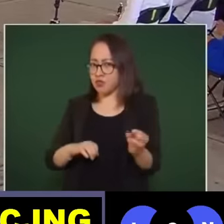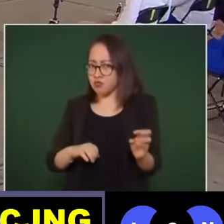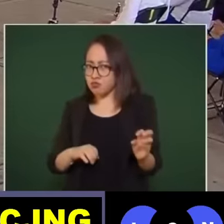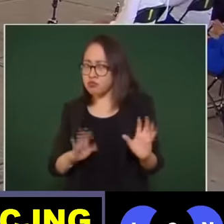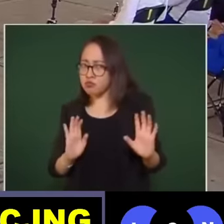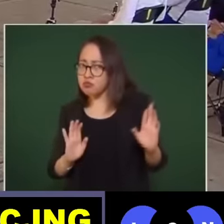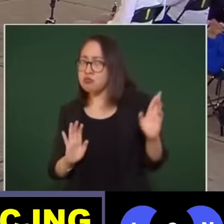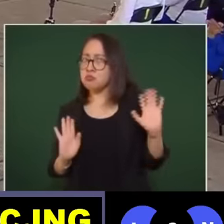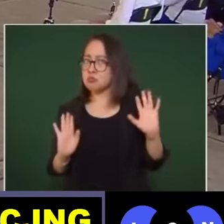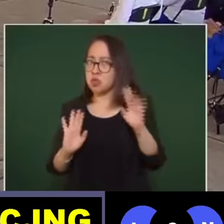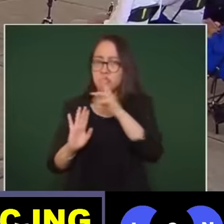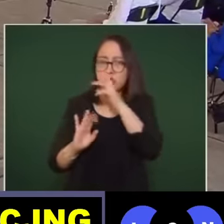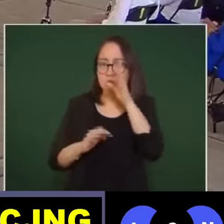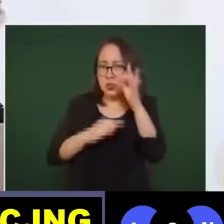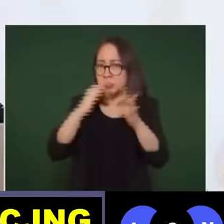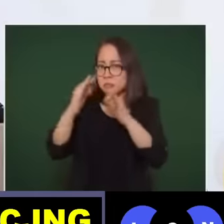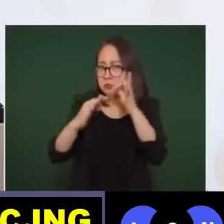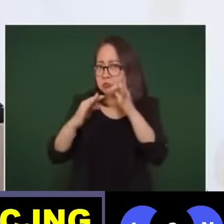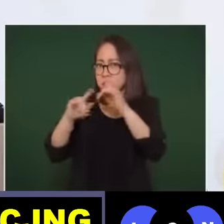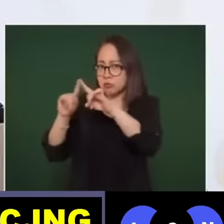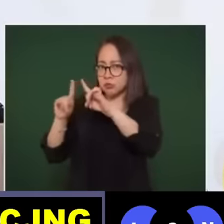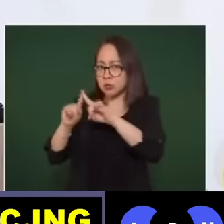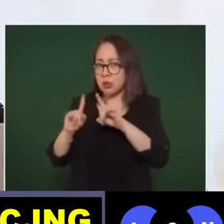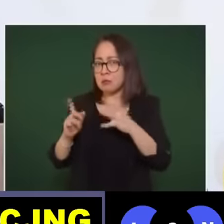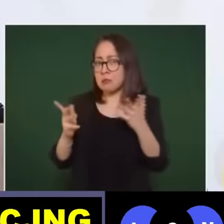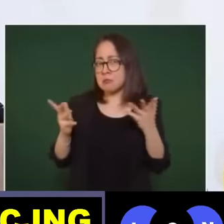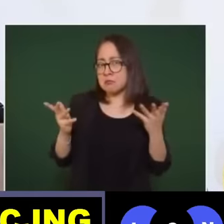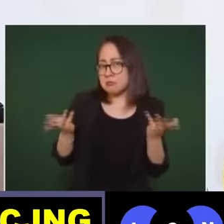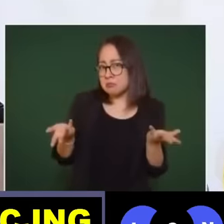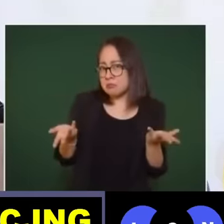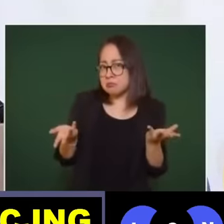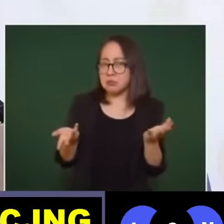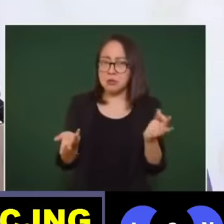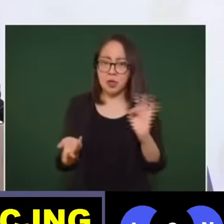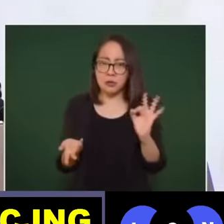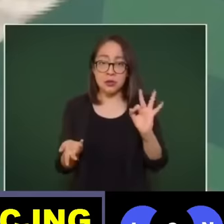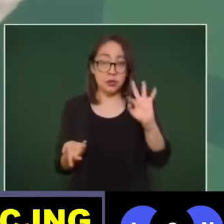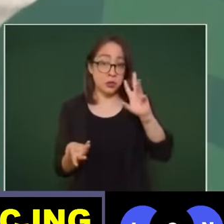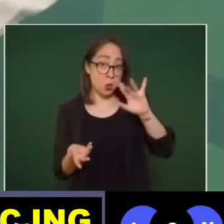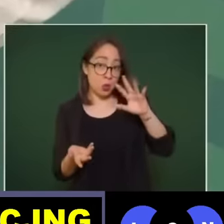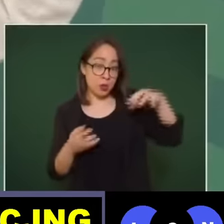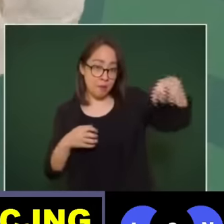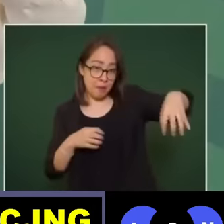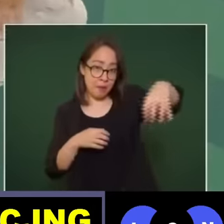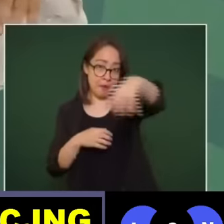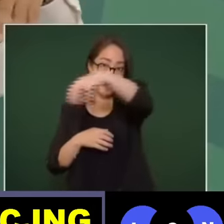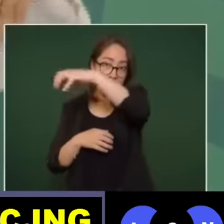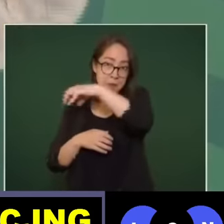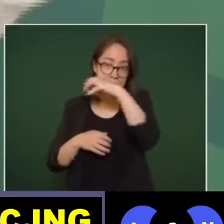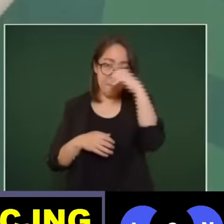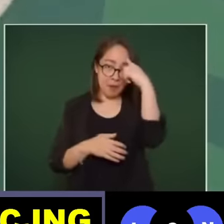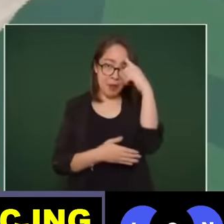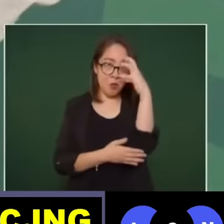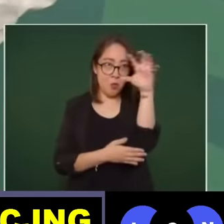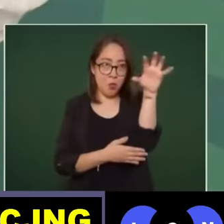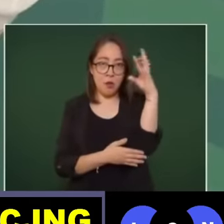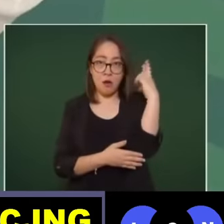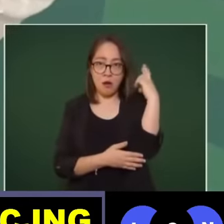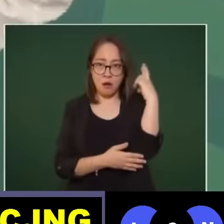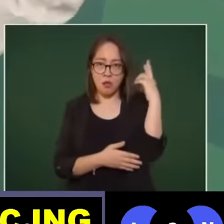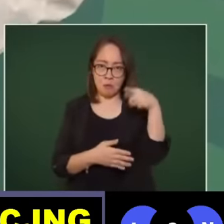pues cincuenta radio difusoras en el país pero eso no